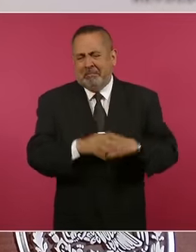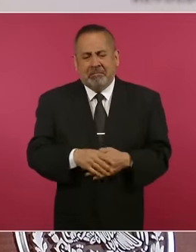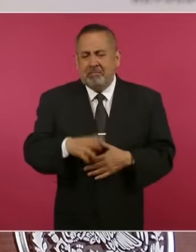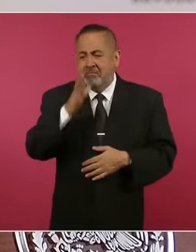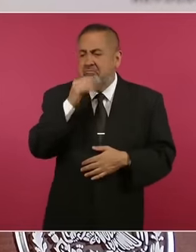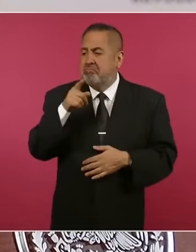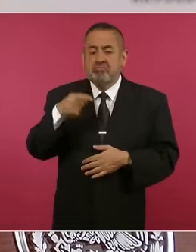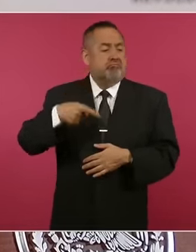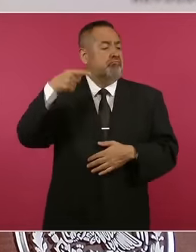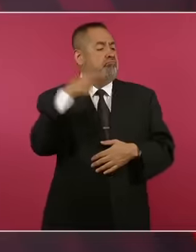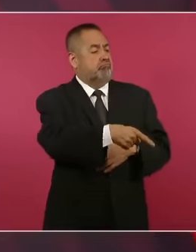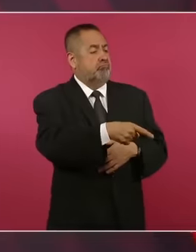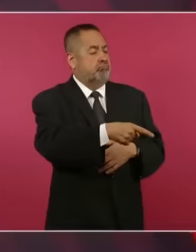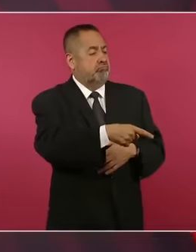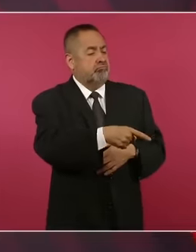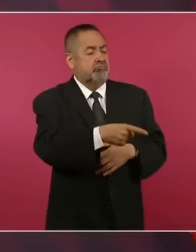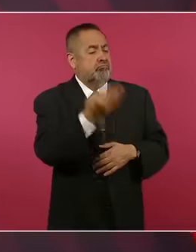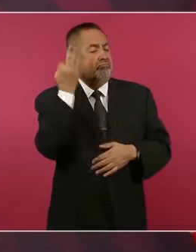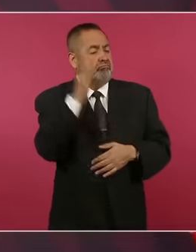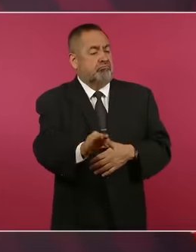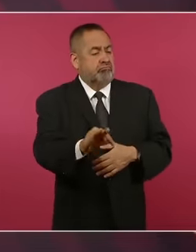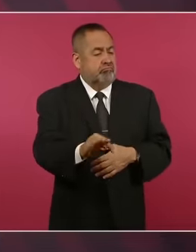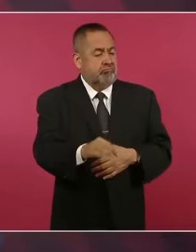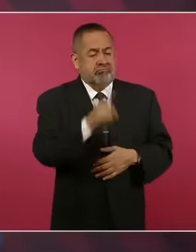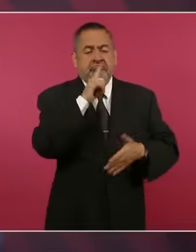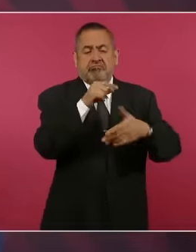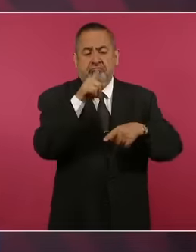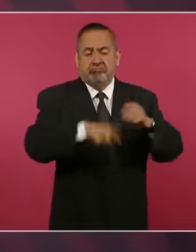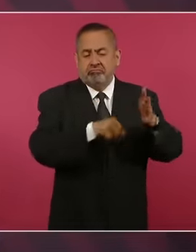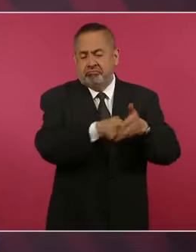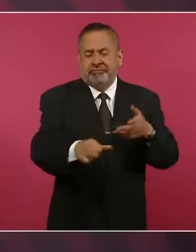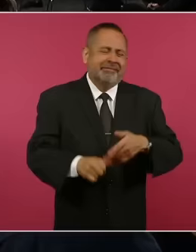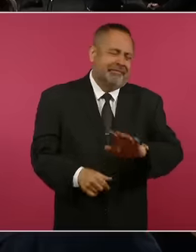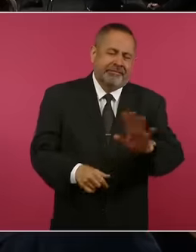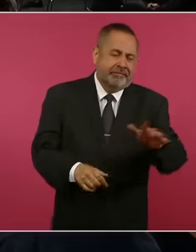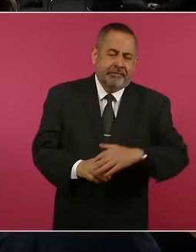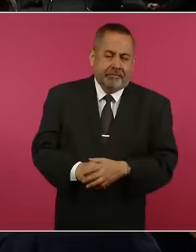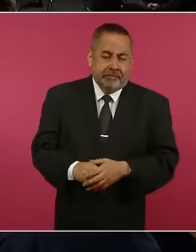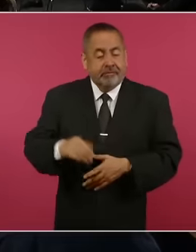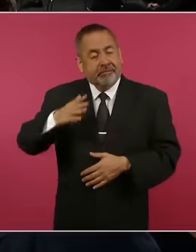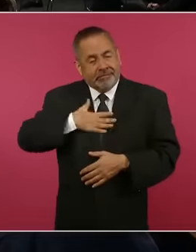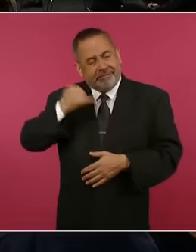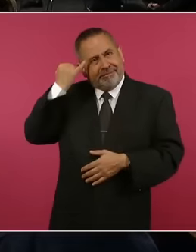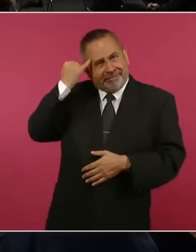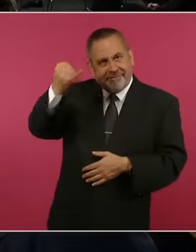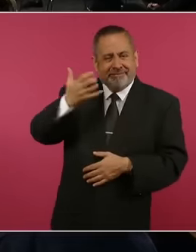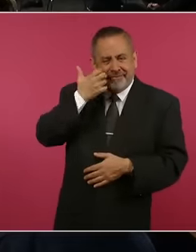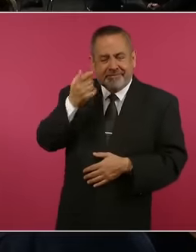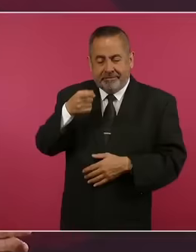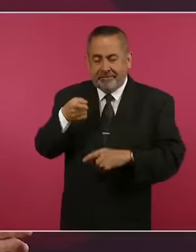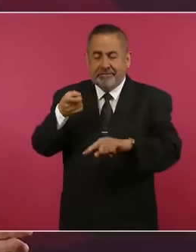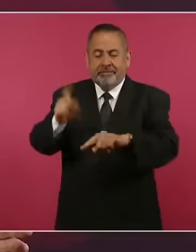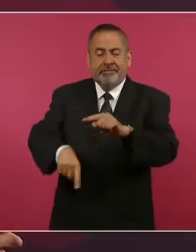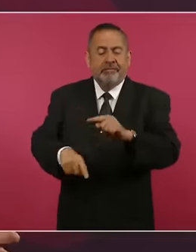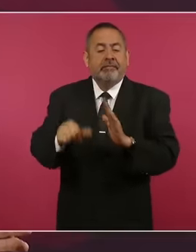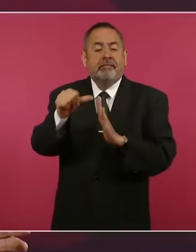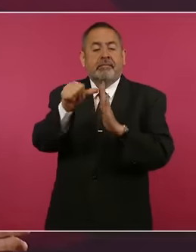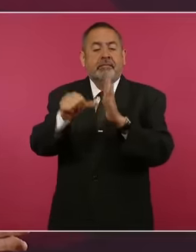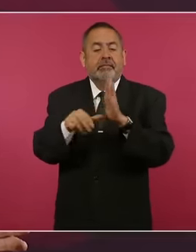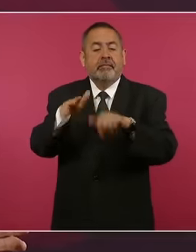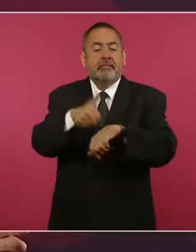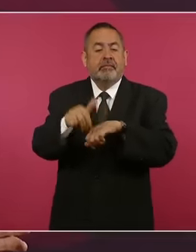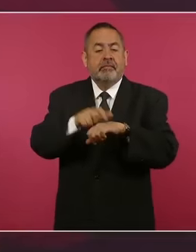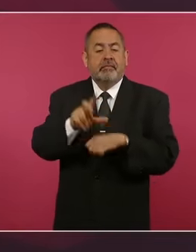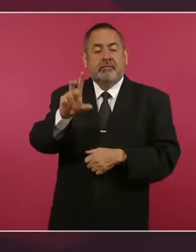no podemos actuar de la misma manera. Yo quisiera quitar, y ya estamos en eso, el 33 de la